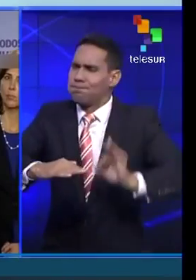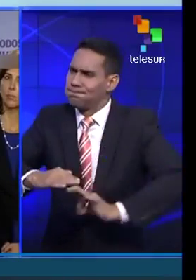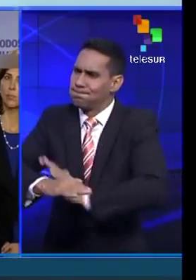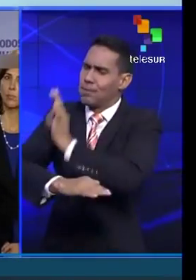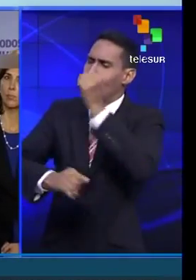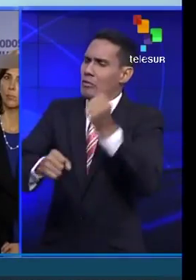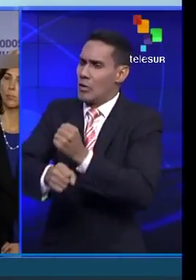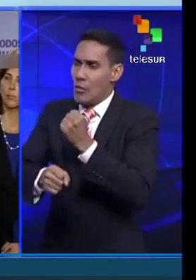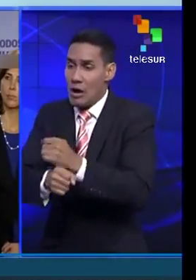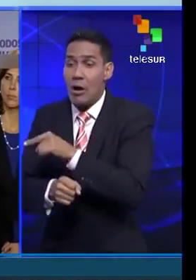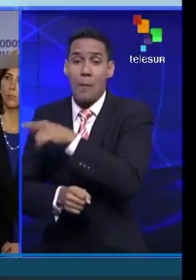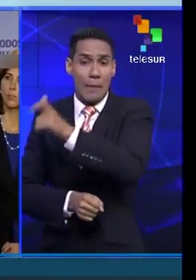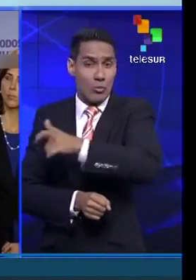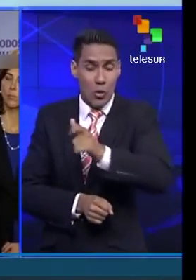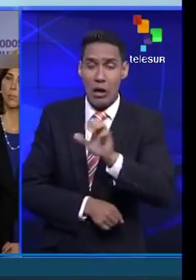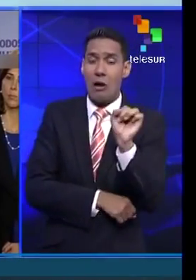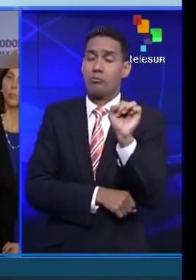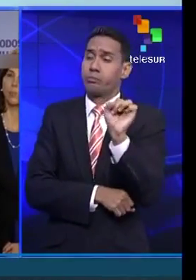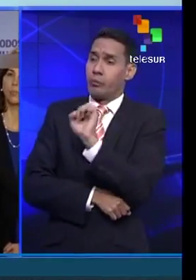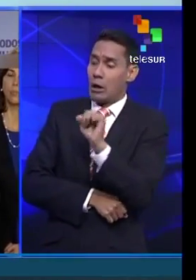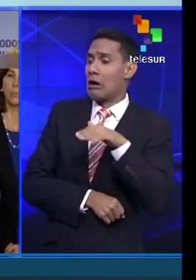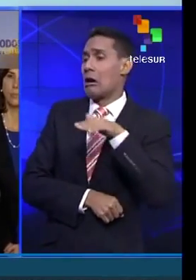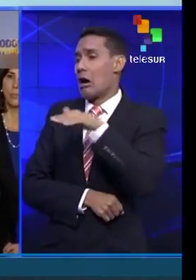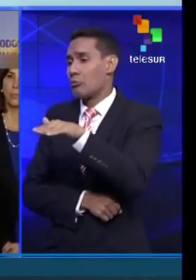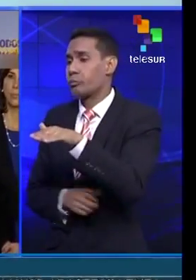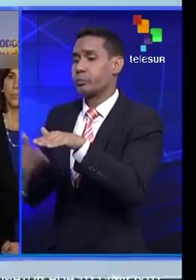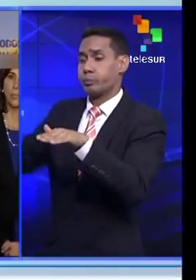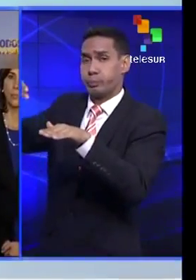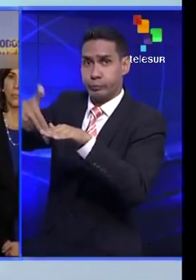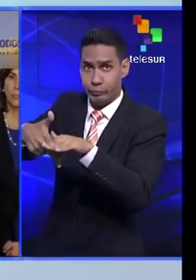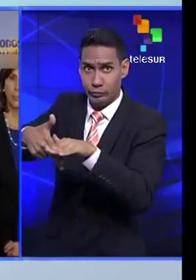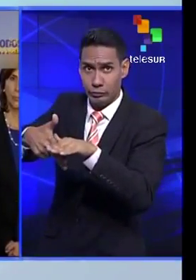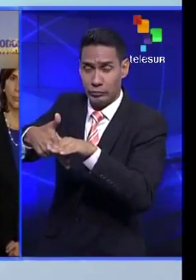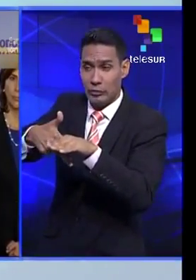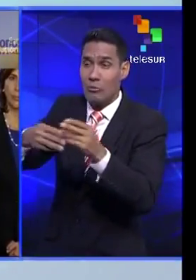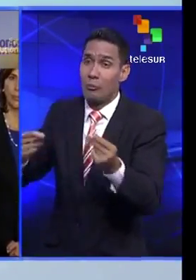para que a nadie le falte la gasolina y desaparezcan las colas.